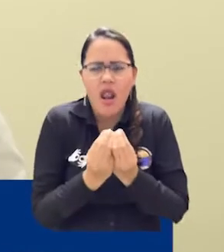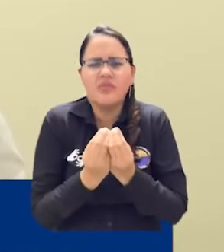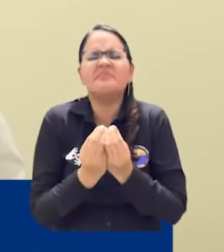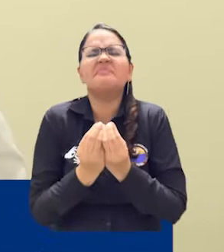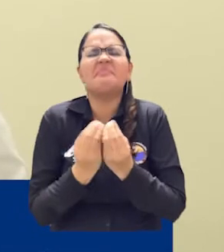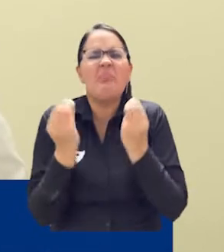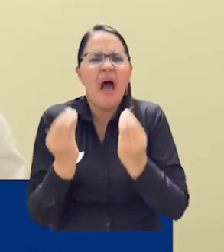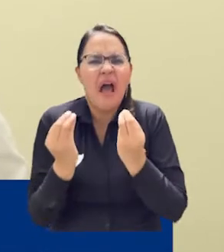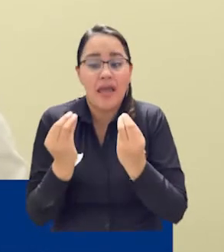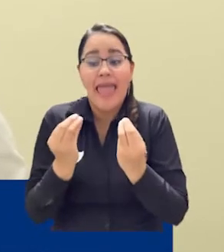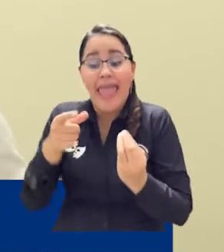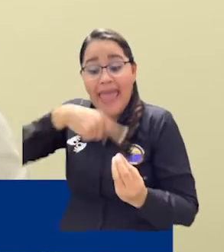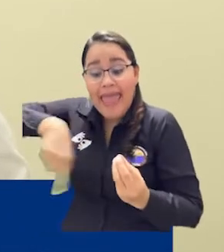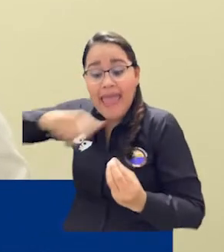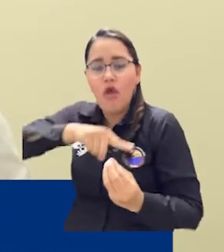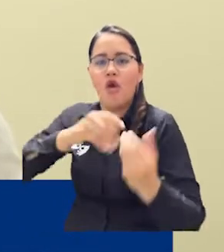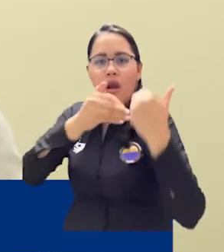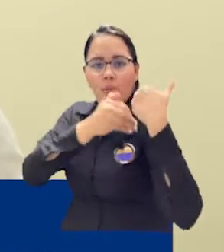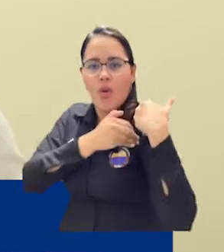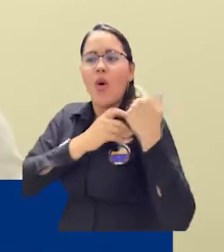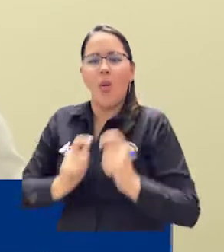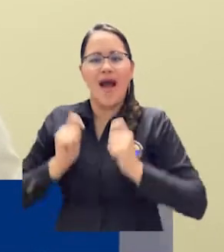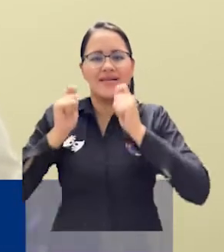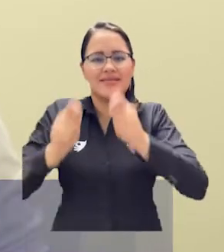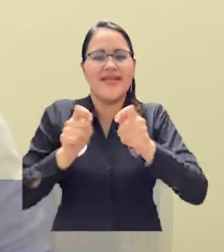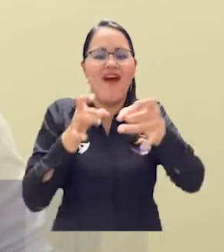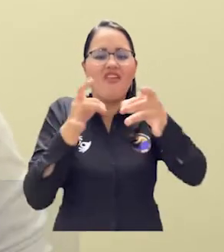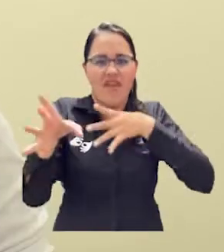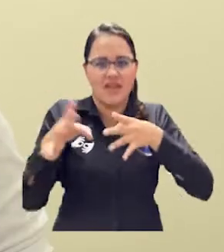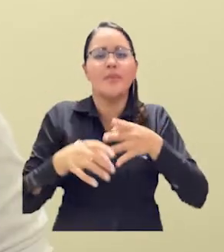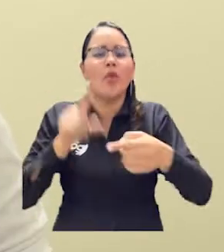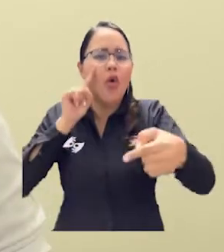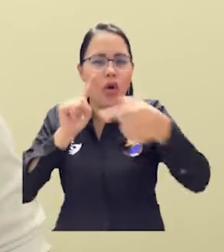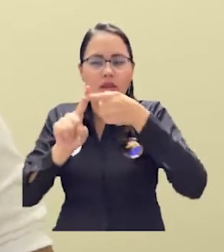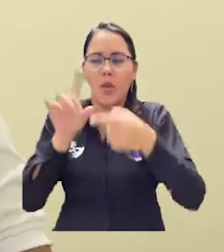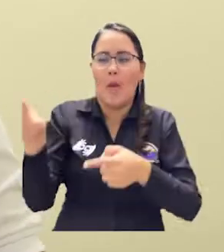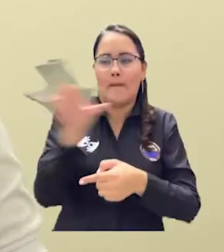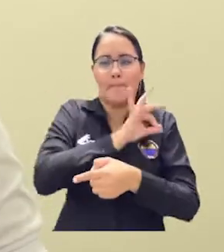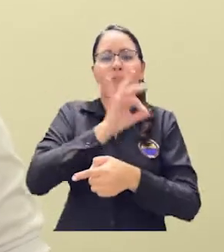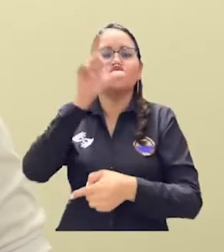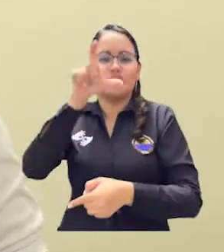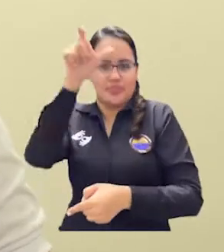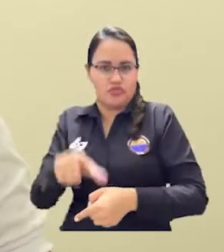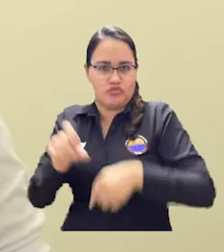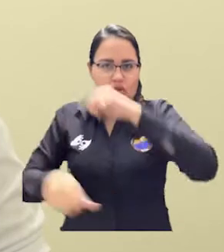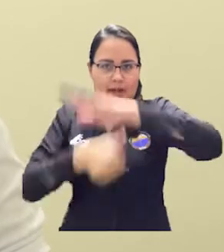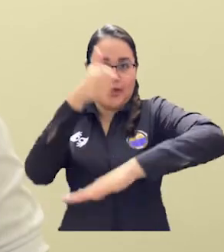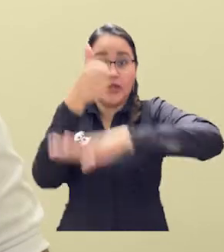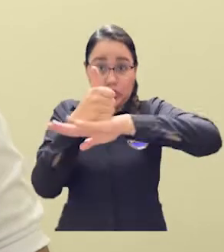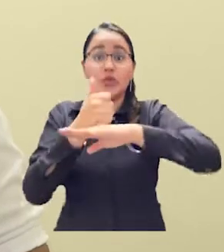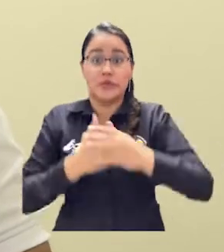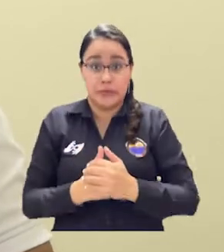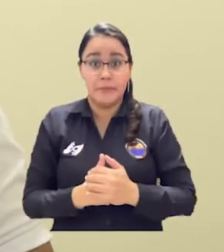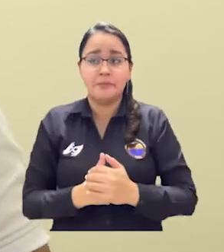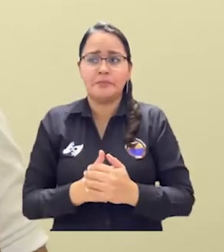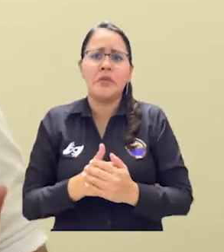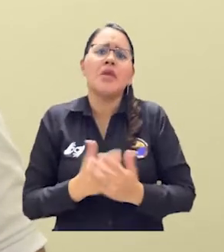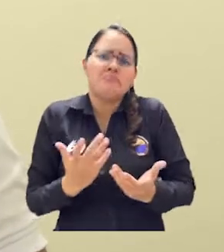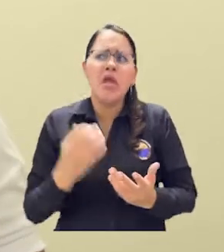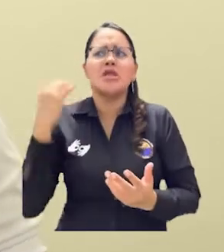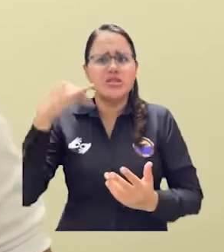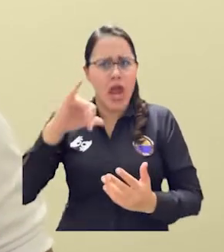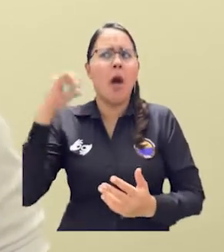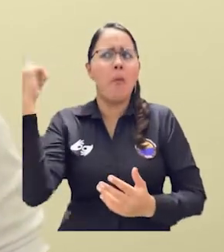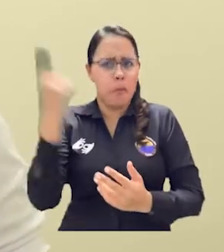el cual va a permitir que se establezcan las fechas para la elección. Será de manera virtual, como ya se viene